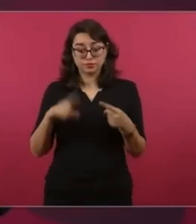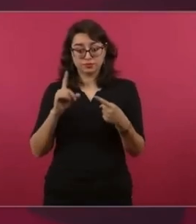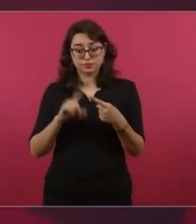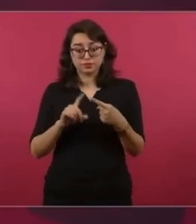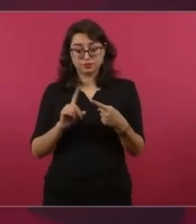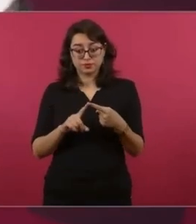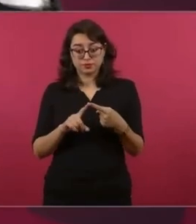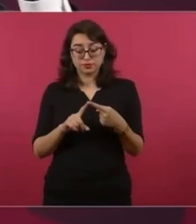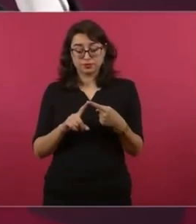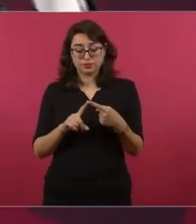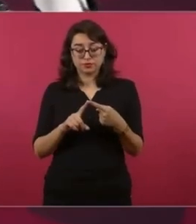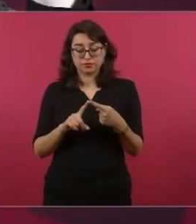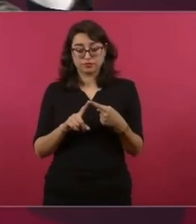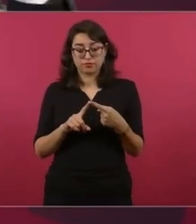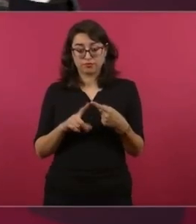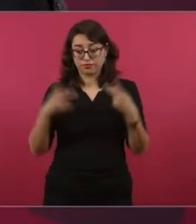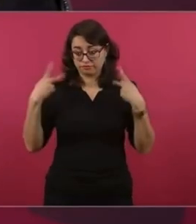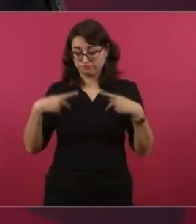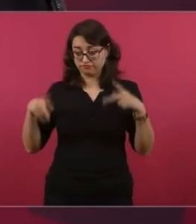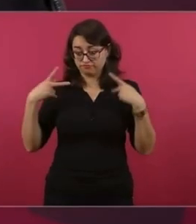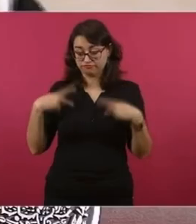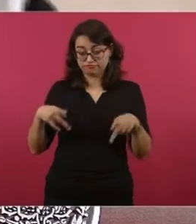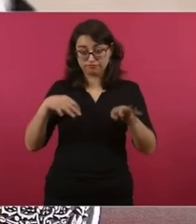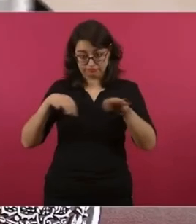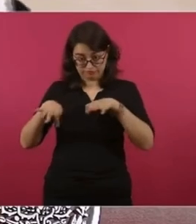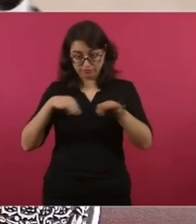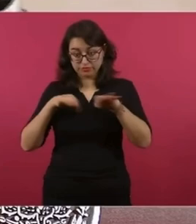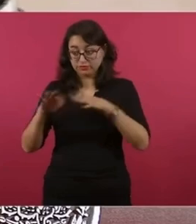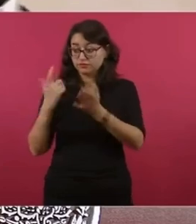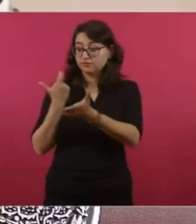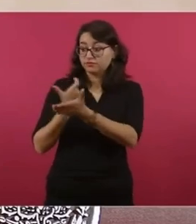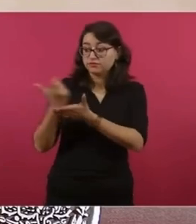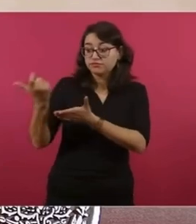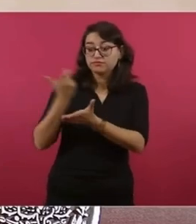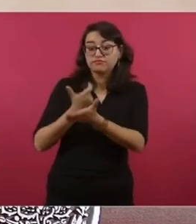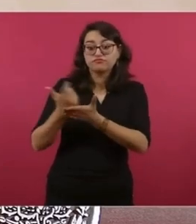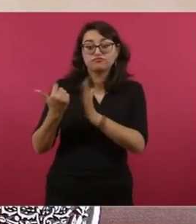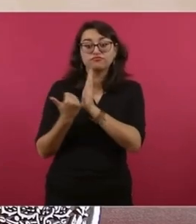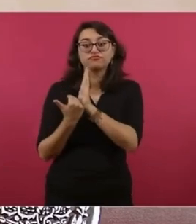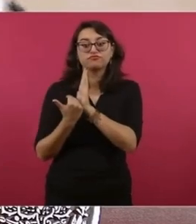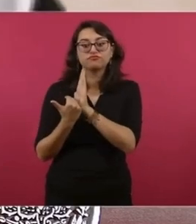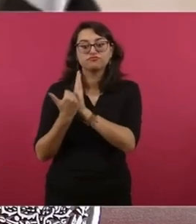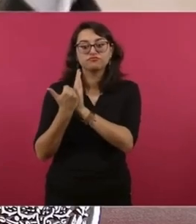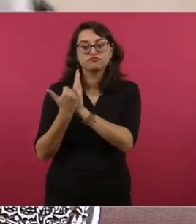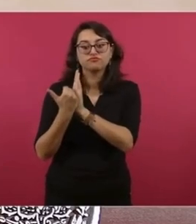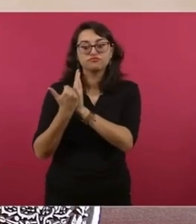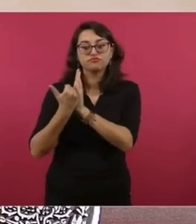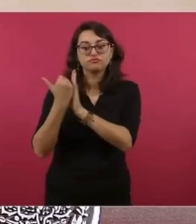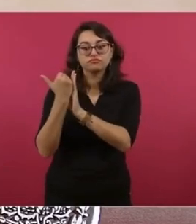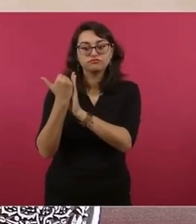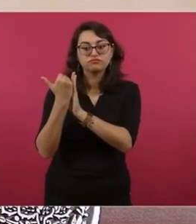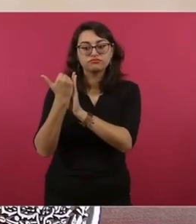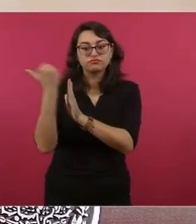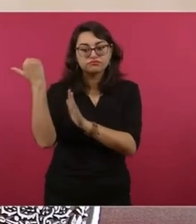aumento de los ingresos de los trabajadores, como no se veía